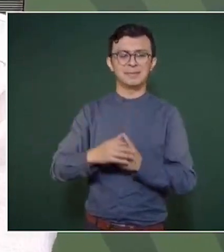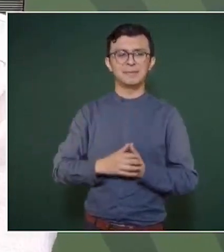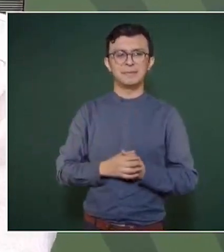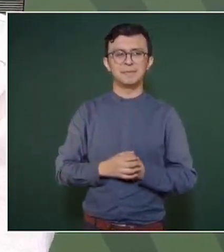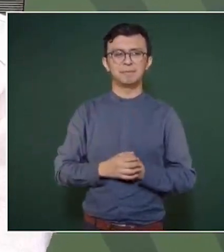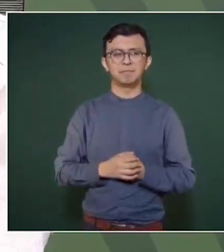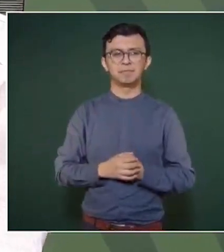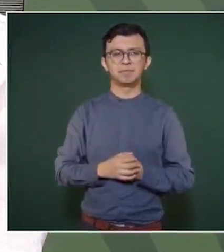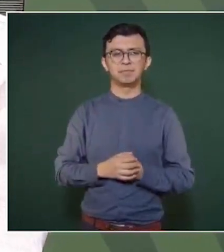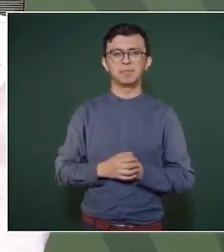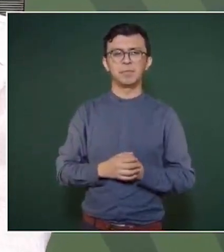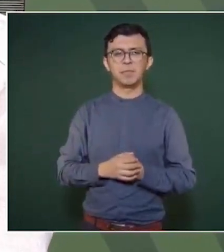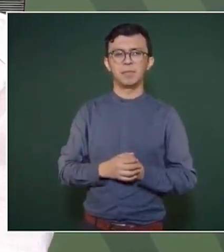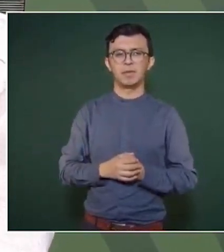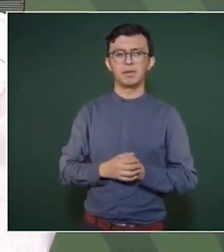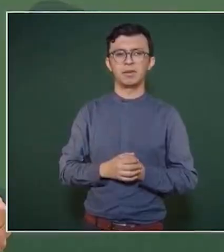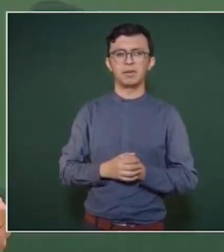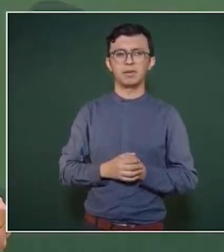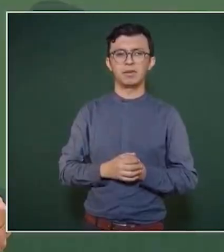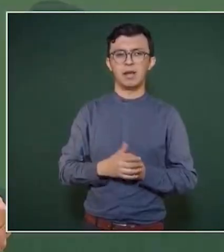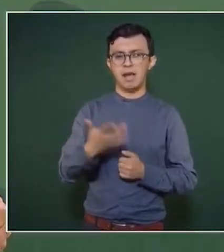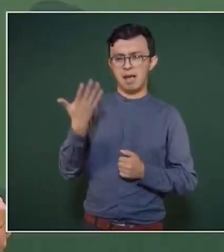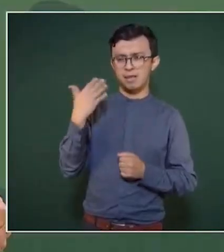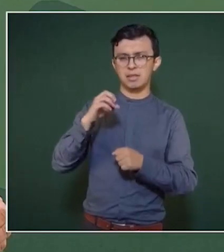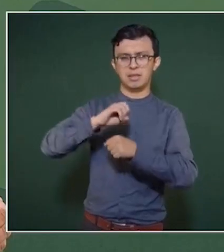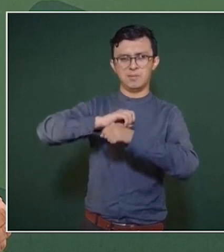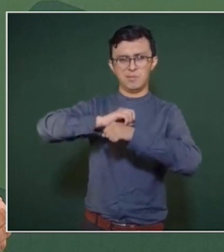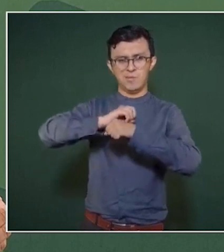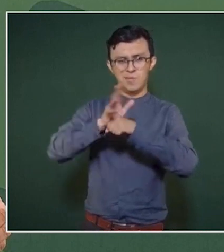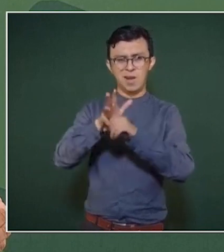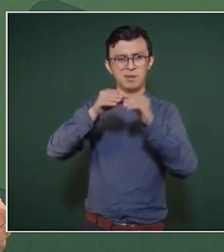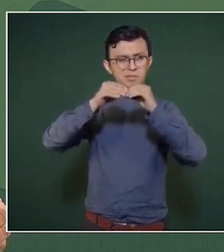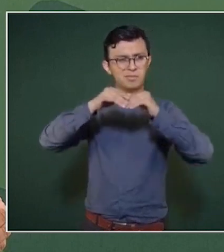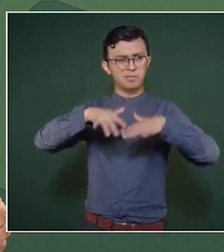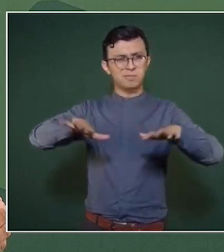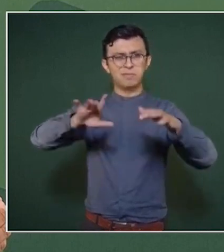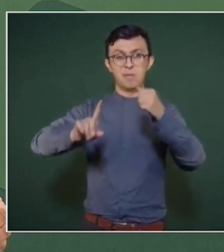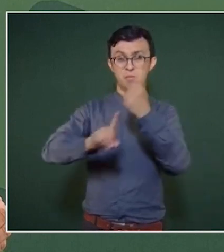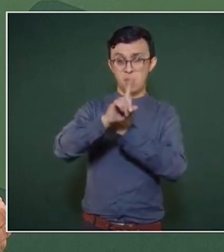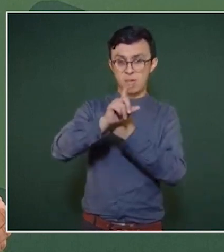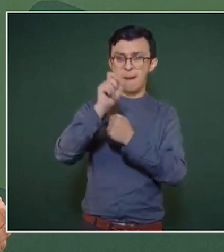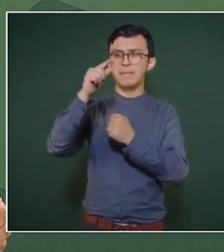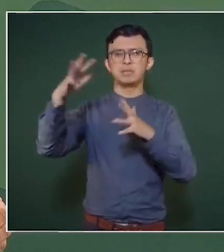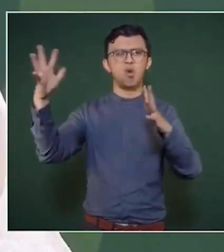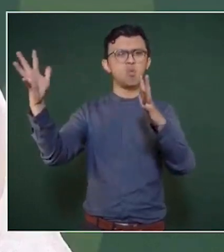Ahora con la crisis por la pandemia y luego por la guerra,